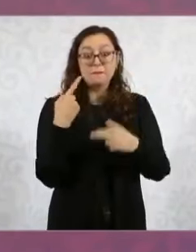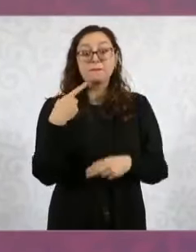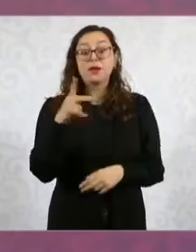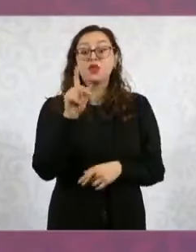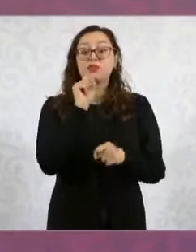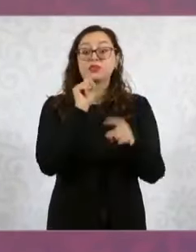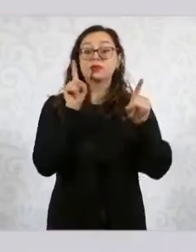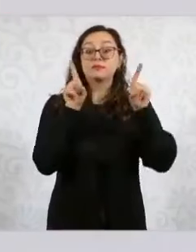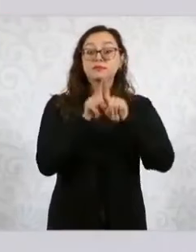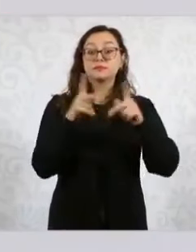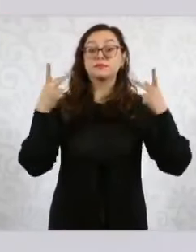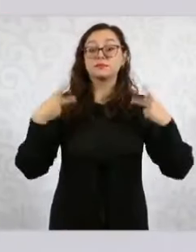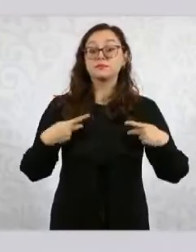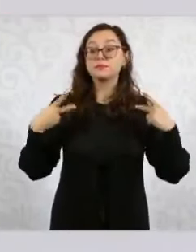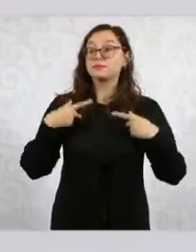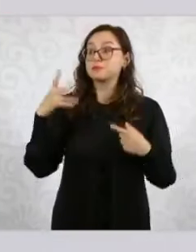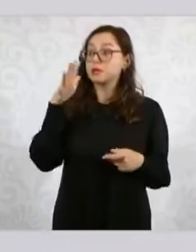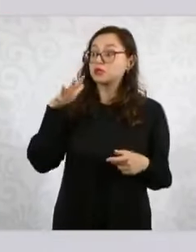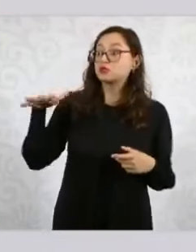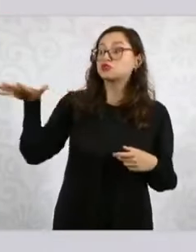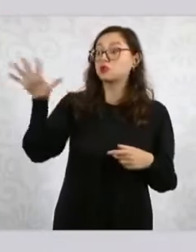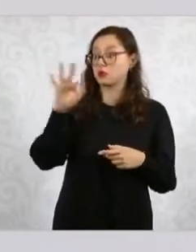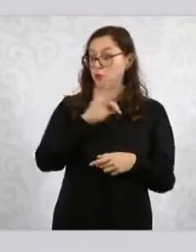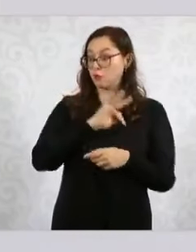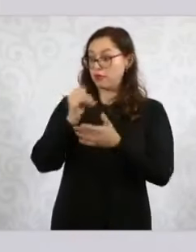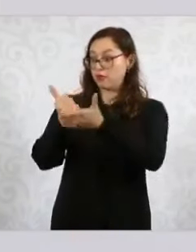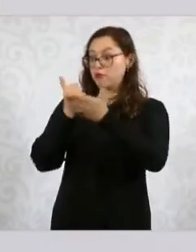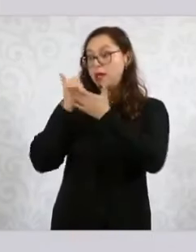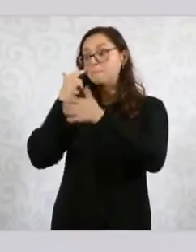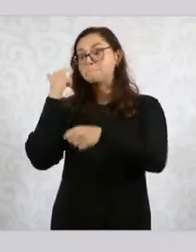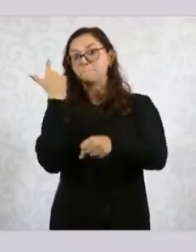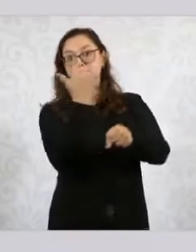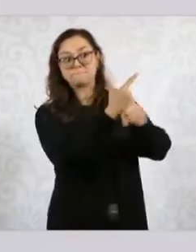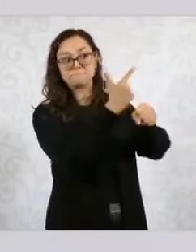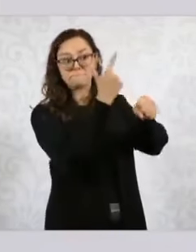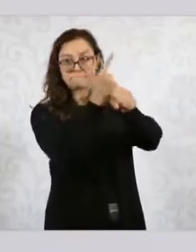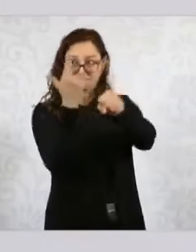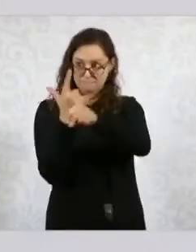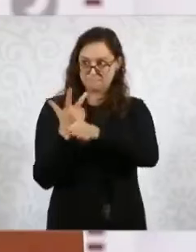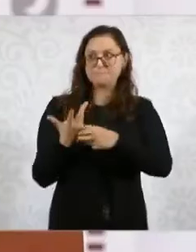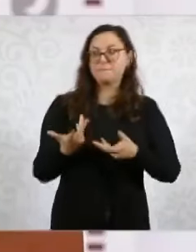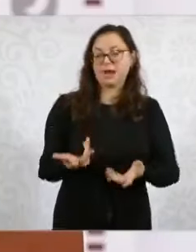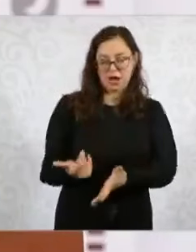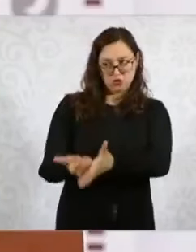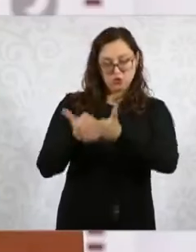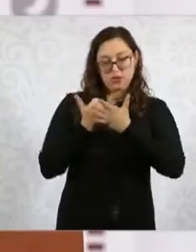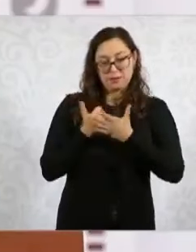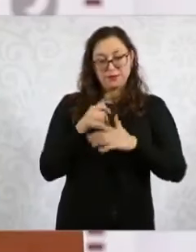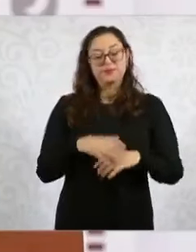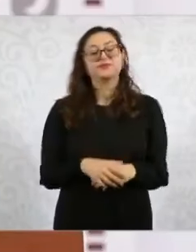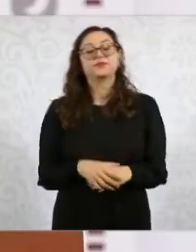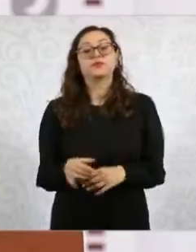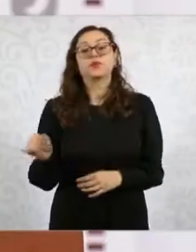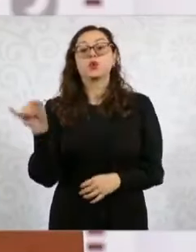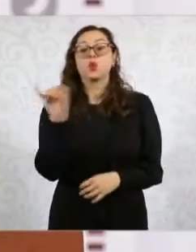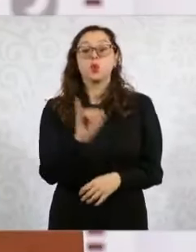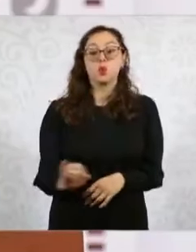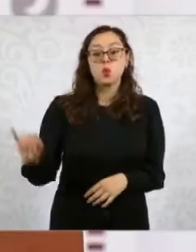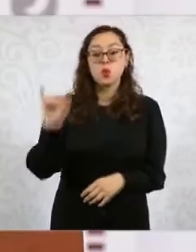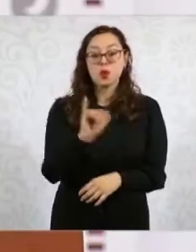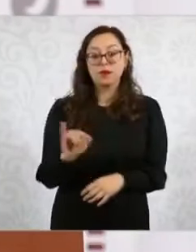la ciudadanía en este detector de mentiras. El jueves, Mujeres en la Historia,